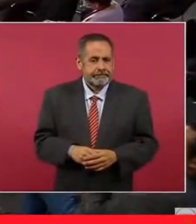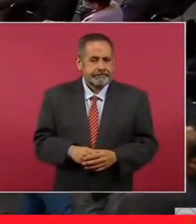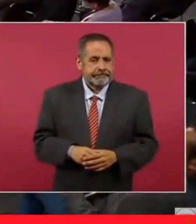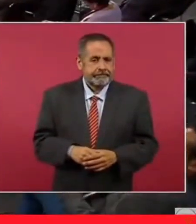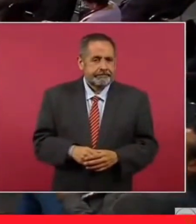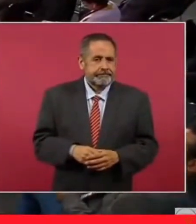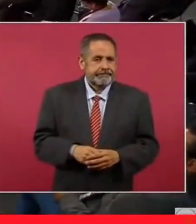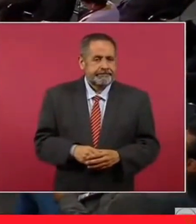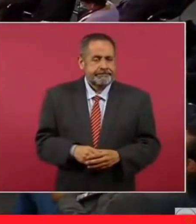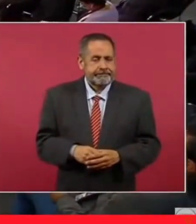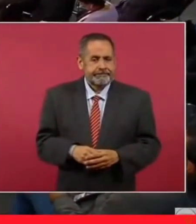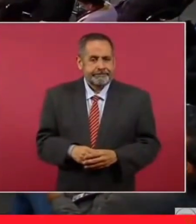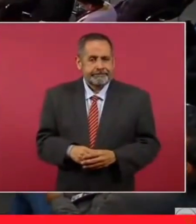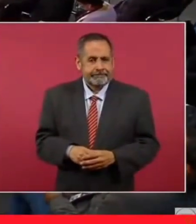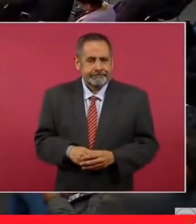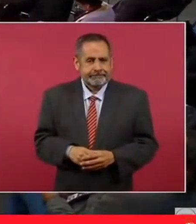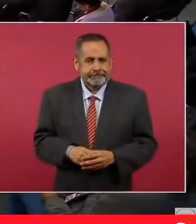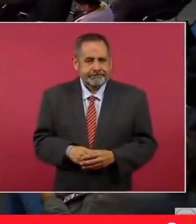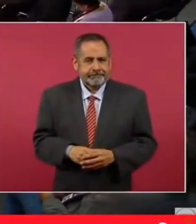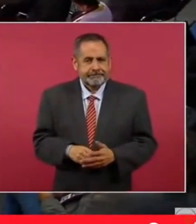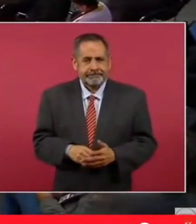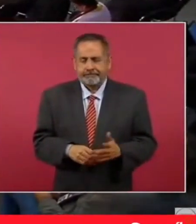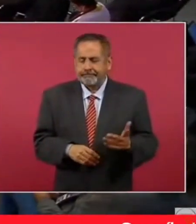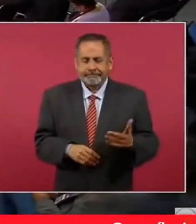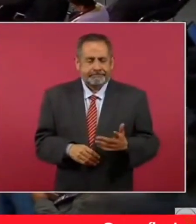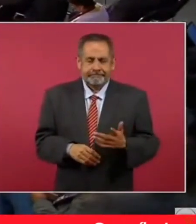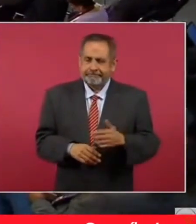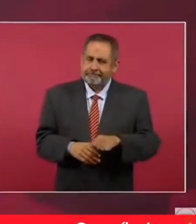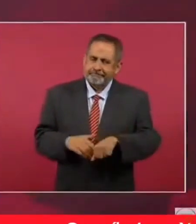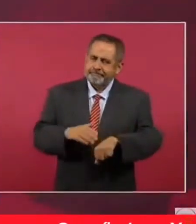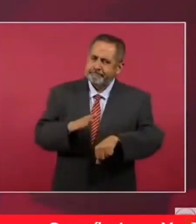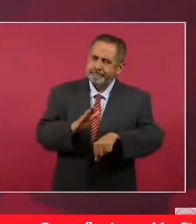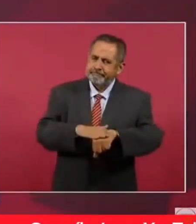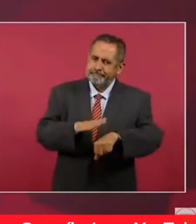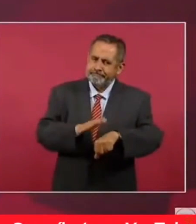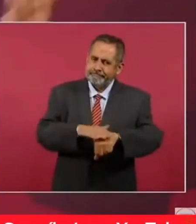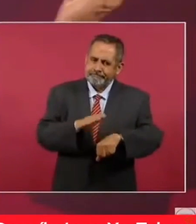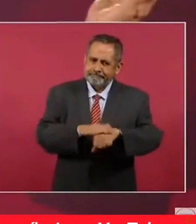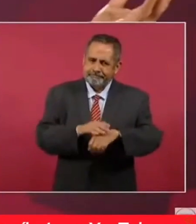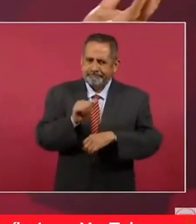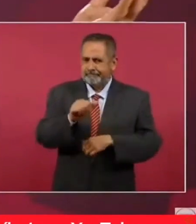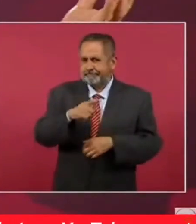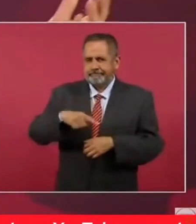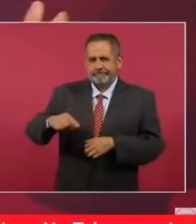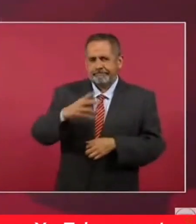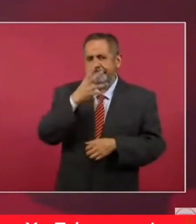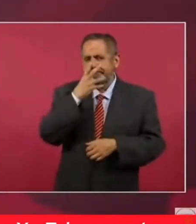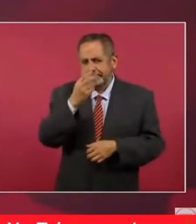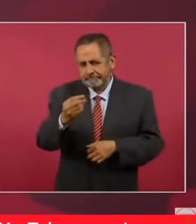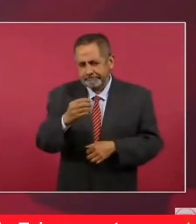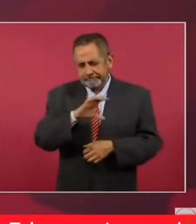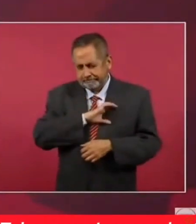un llamado fraterno, cariñoso, a los de Coyoacán.